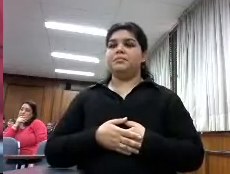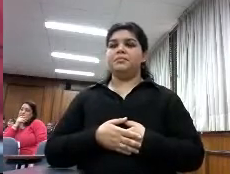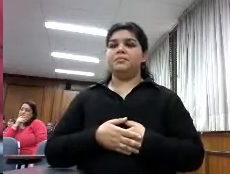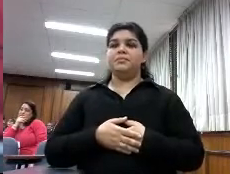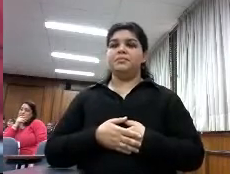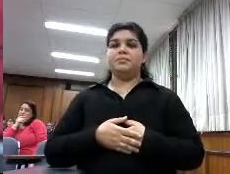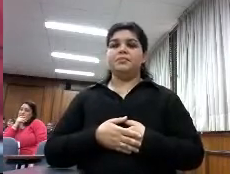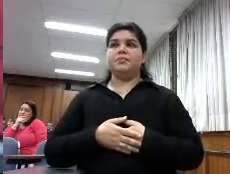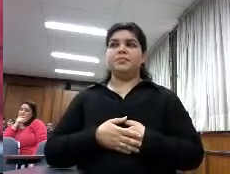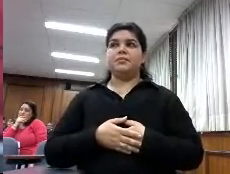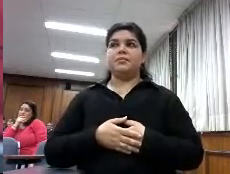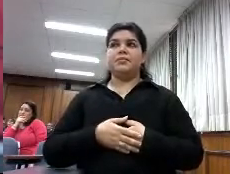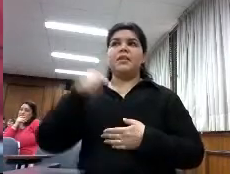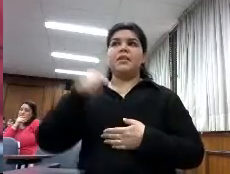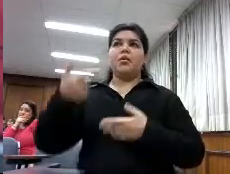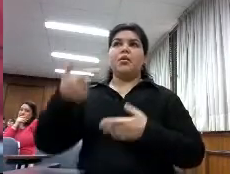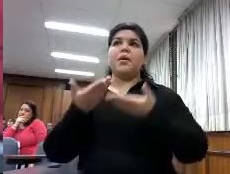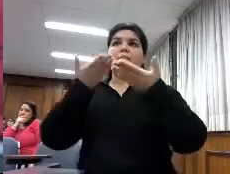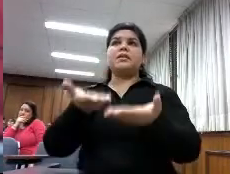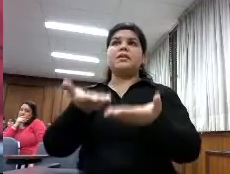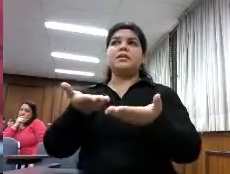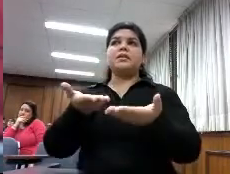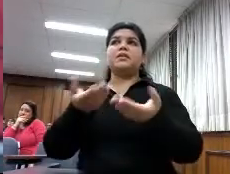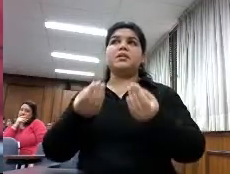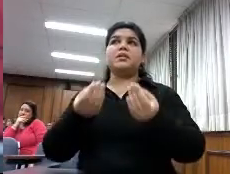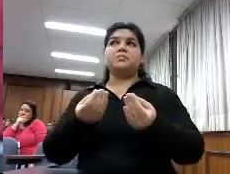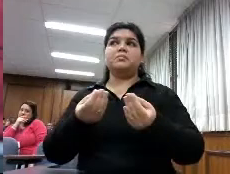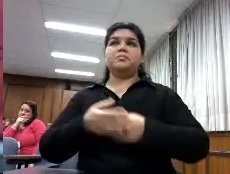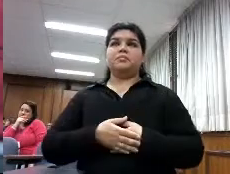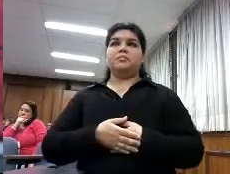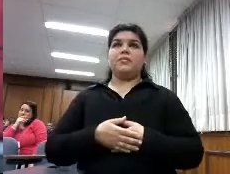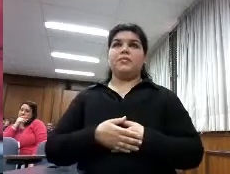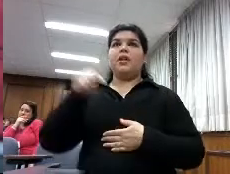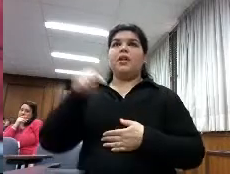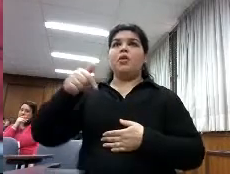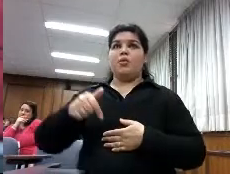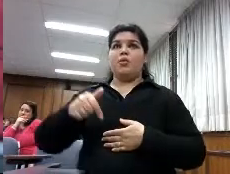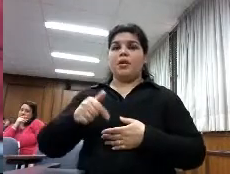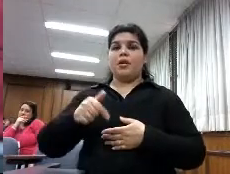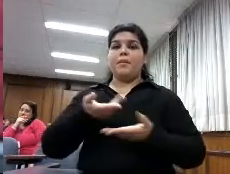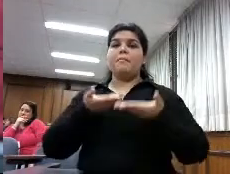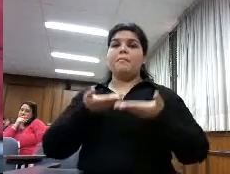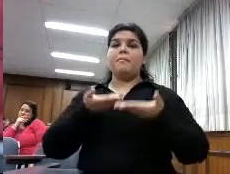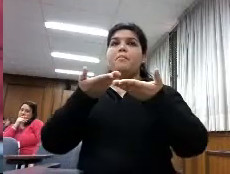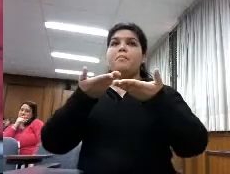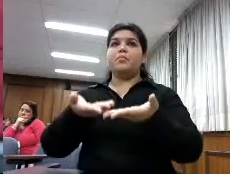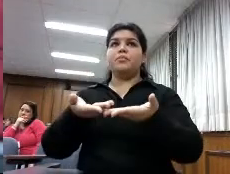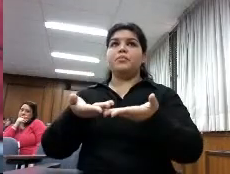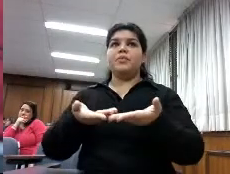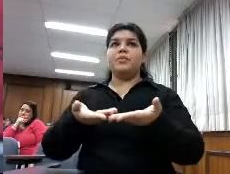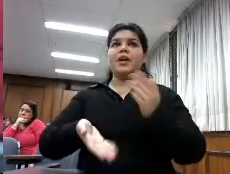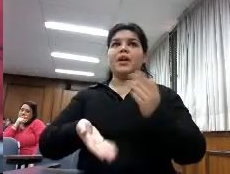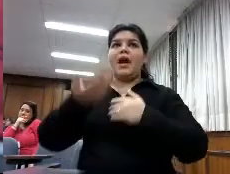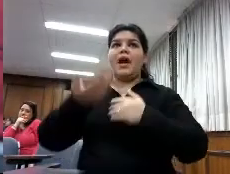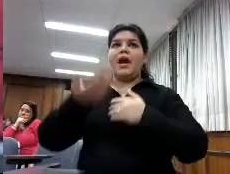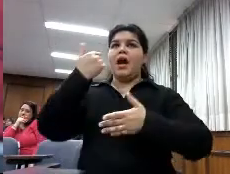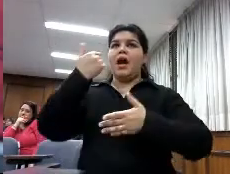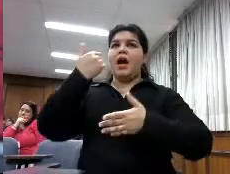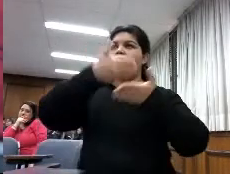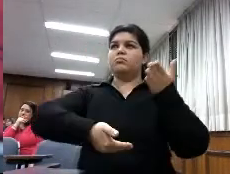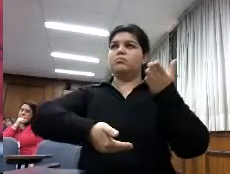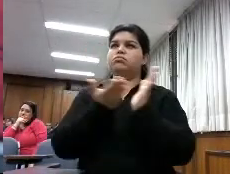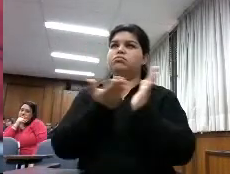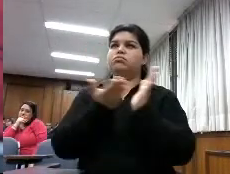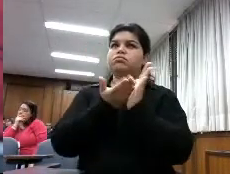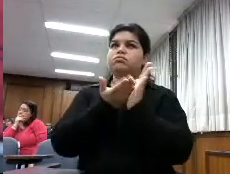lo que vamos a presentar hoy es un estudio que hice a lo largo de todo un año